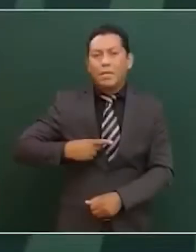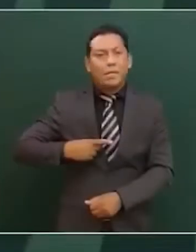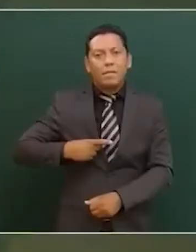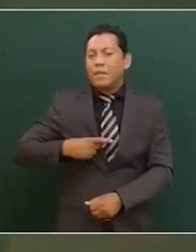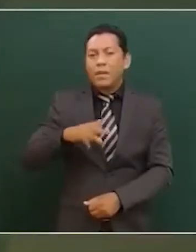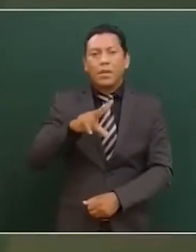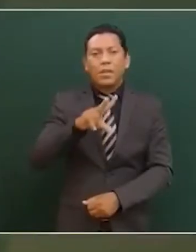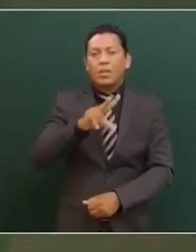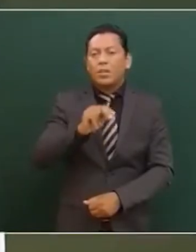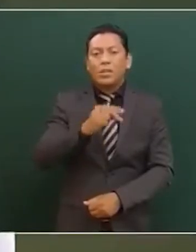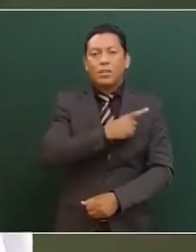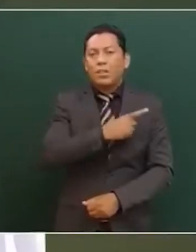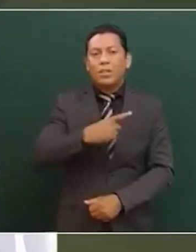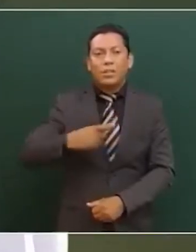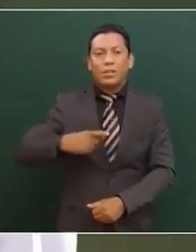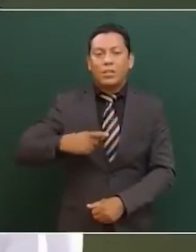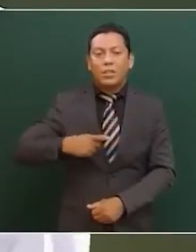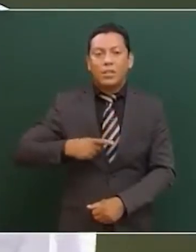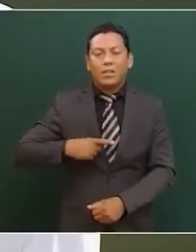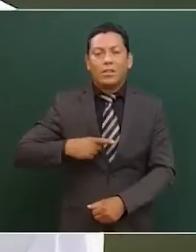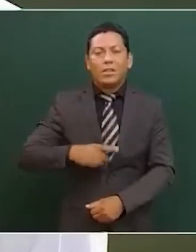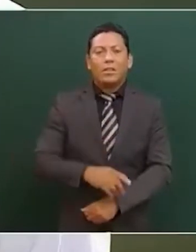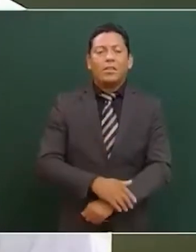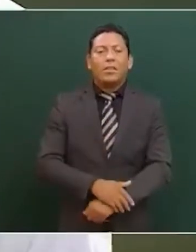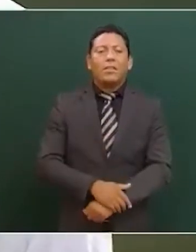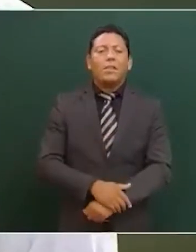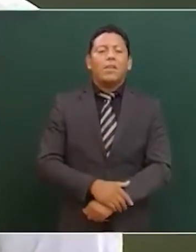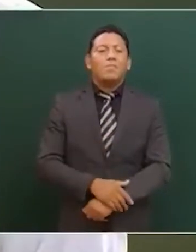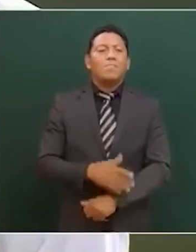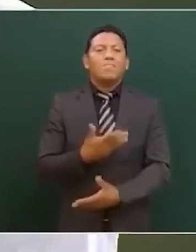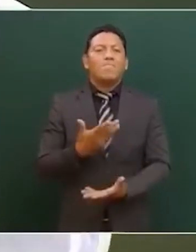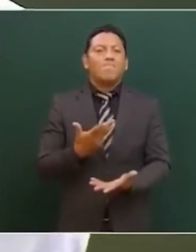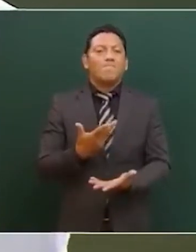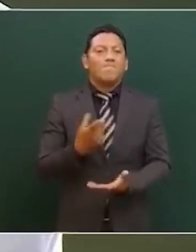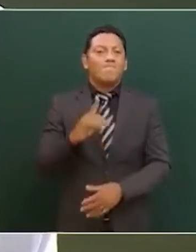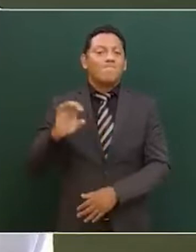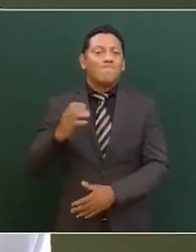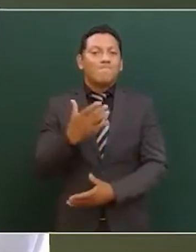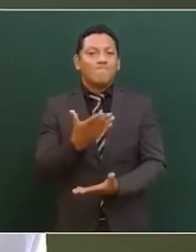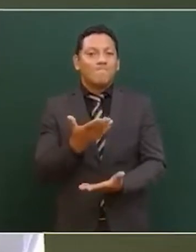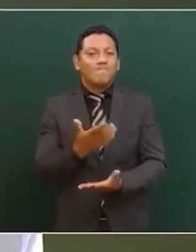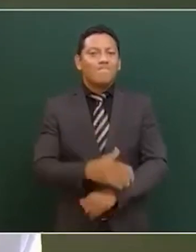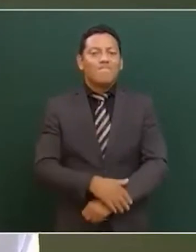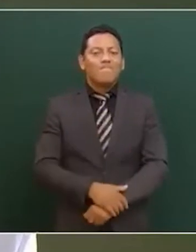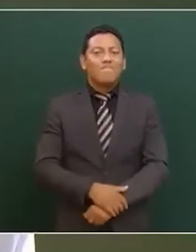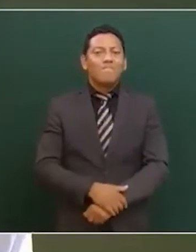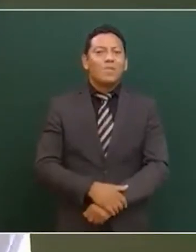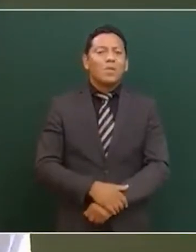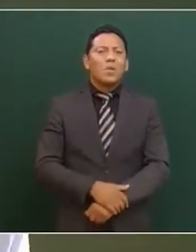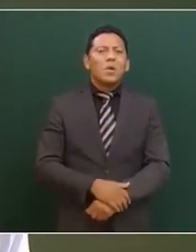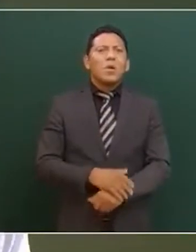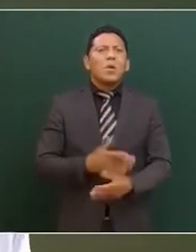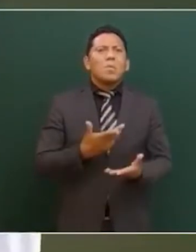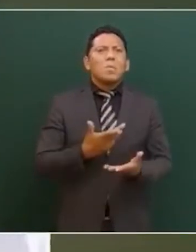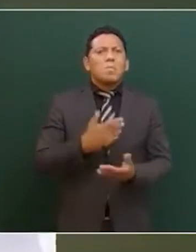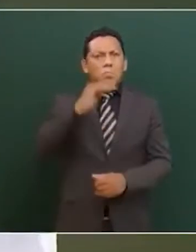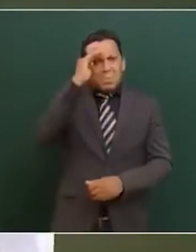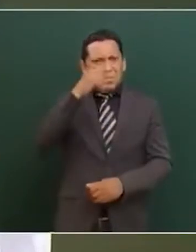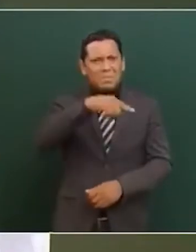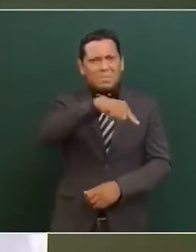No debe de utilizarse